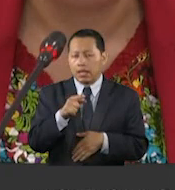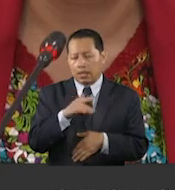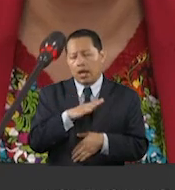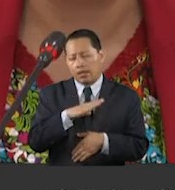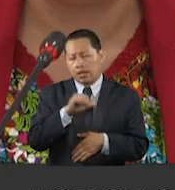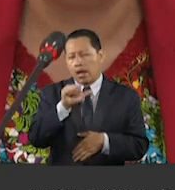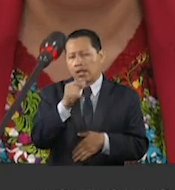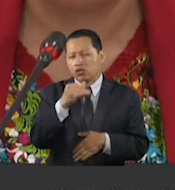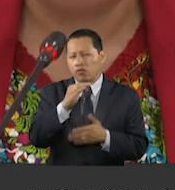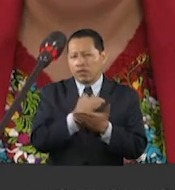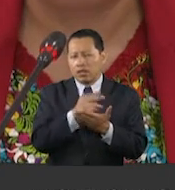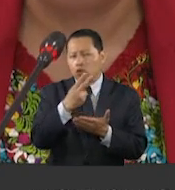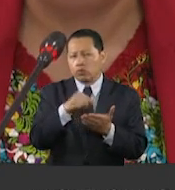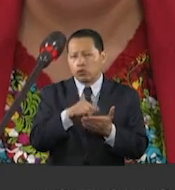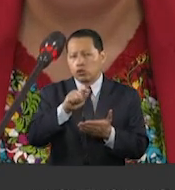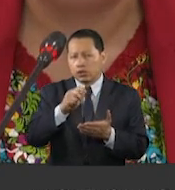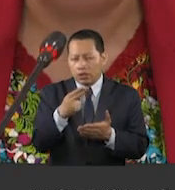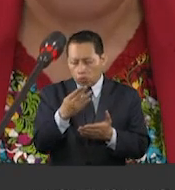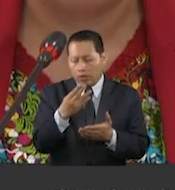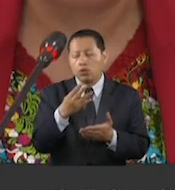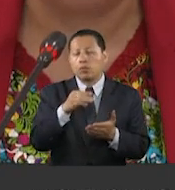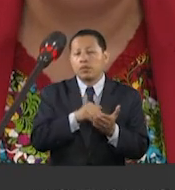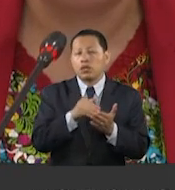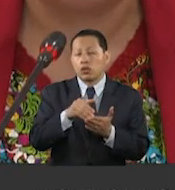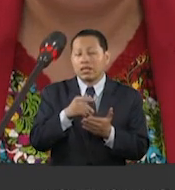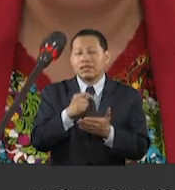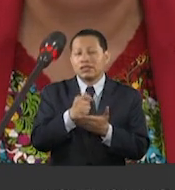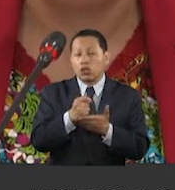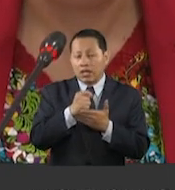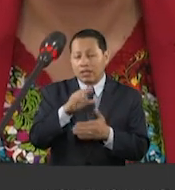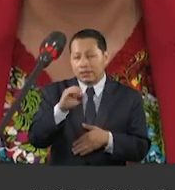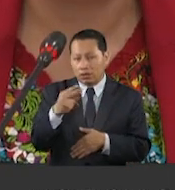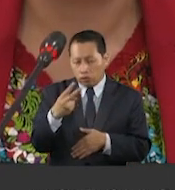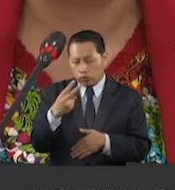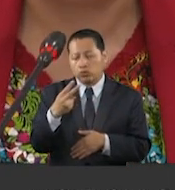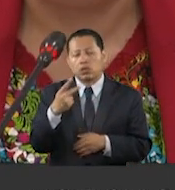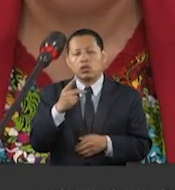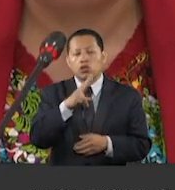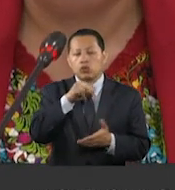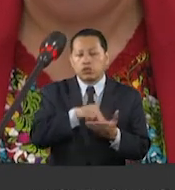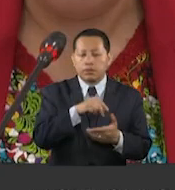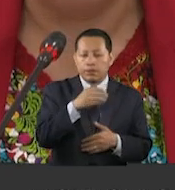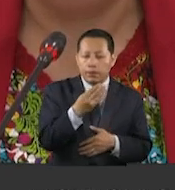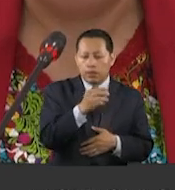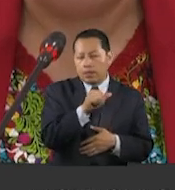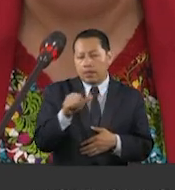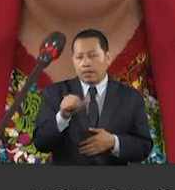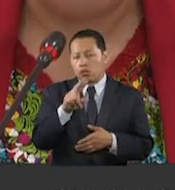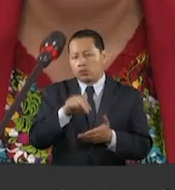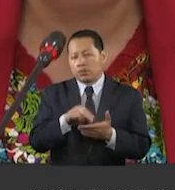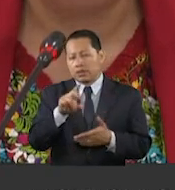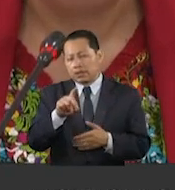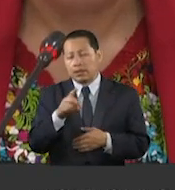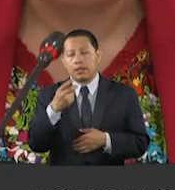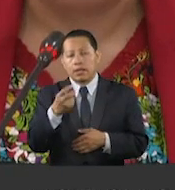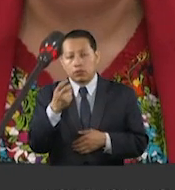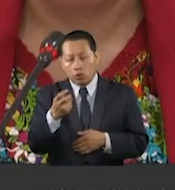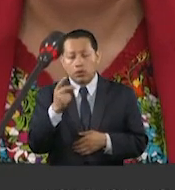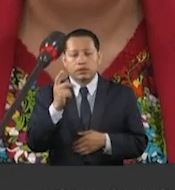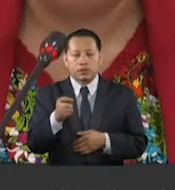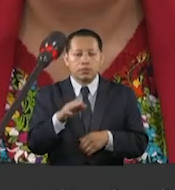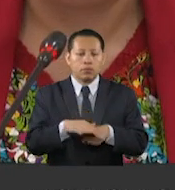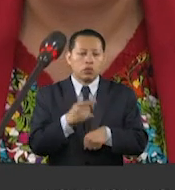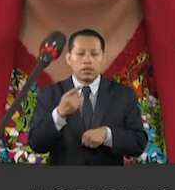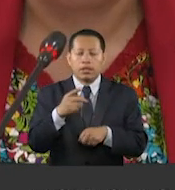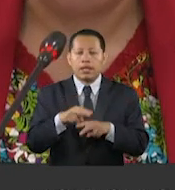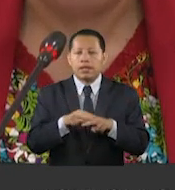azufre con 2.84 millones de toneladas de bióxido de carbono del 2024 al 2030. Esto se debe